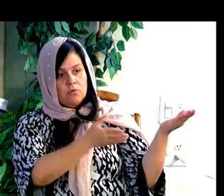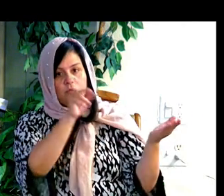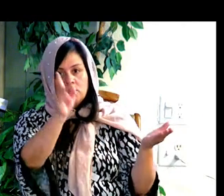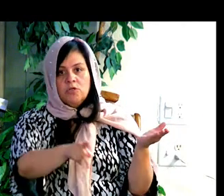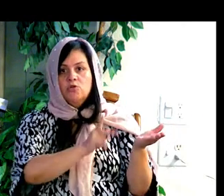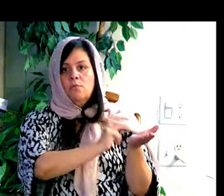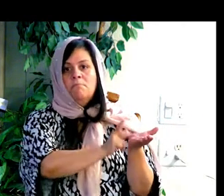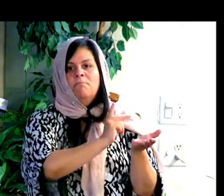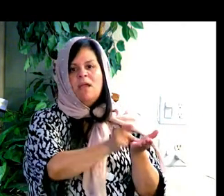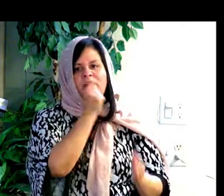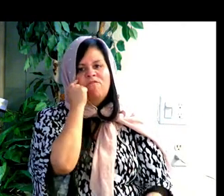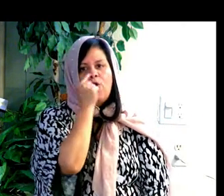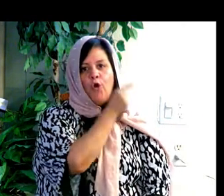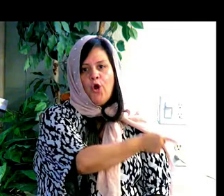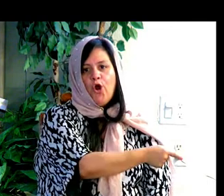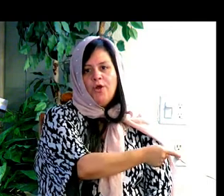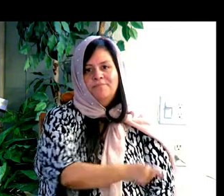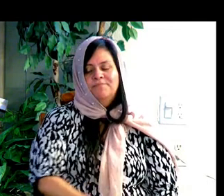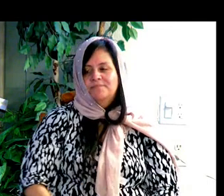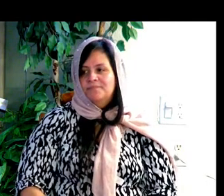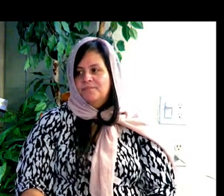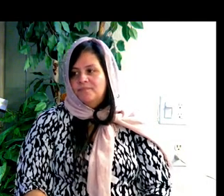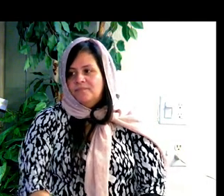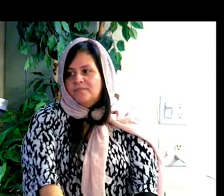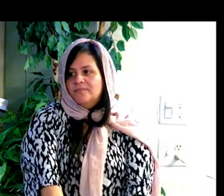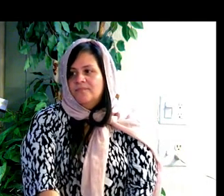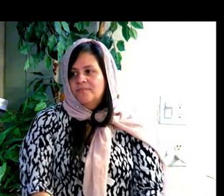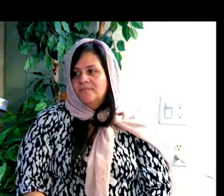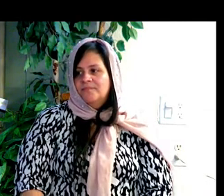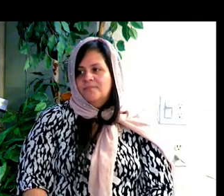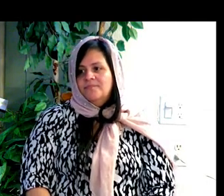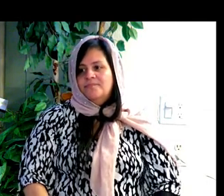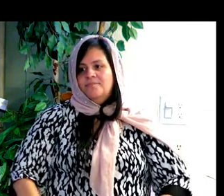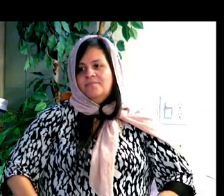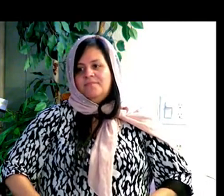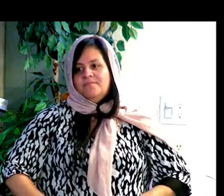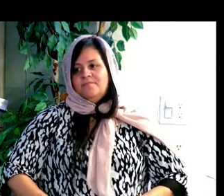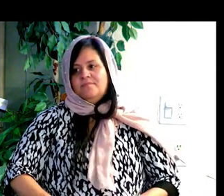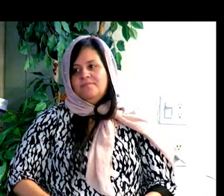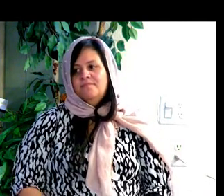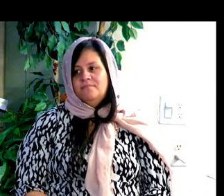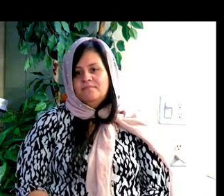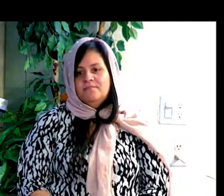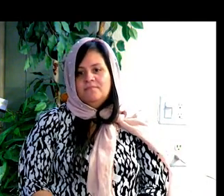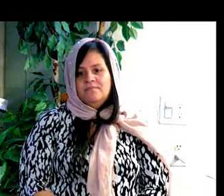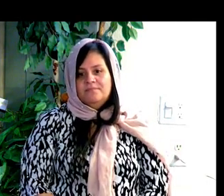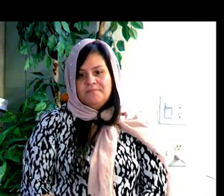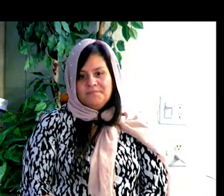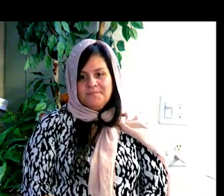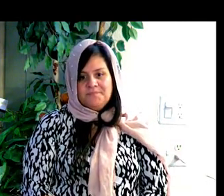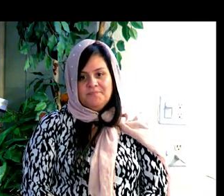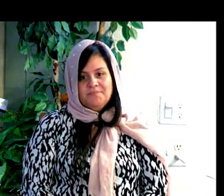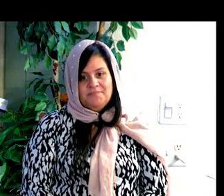Dice, porque si quieres una novia, en aquel entonces, había un precio que pagar.